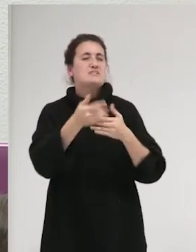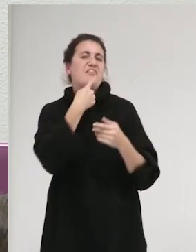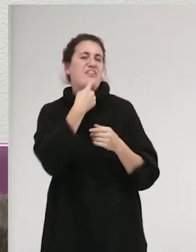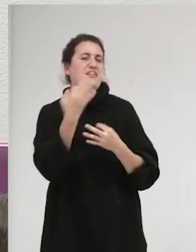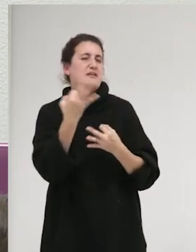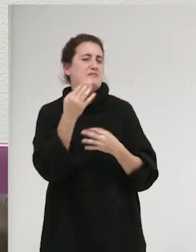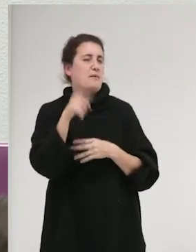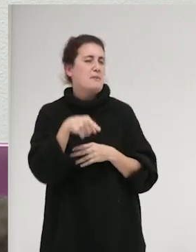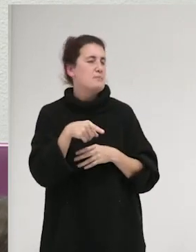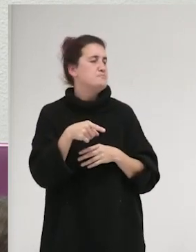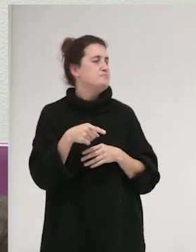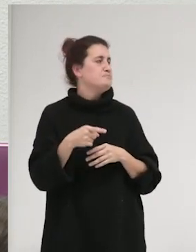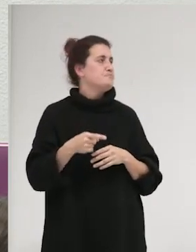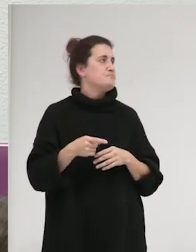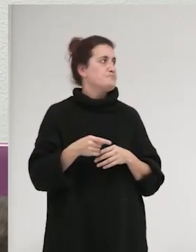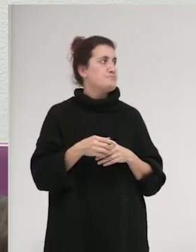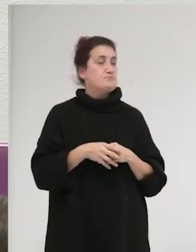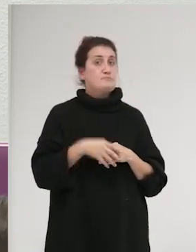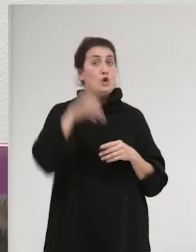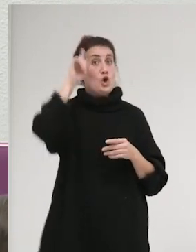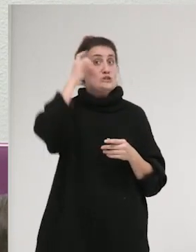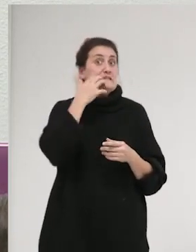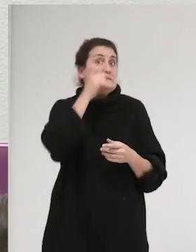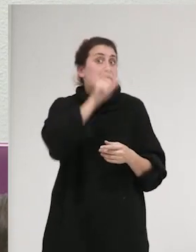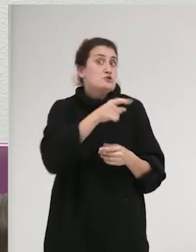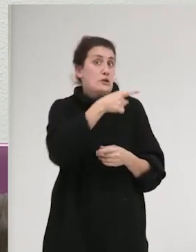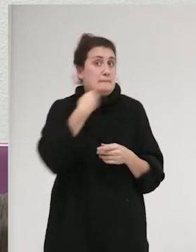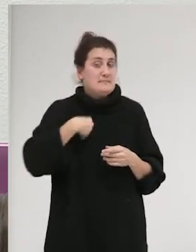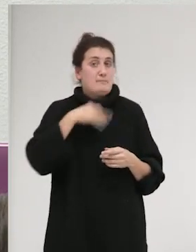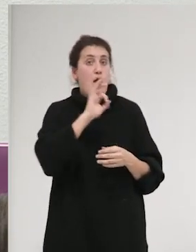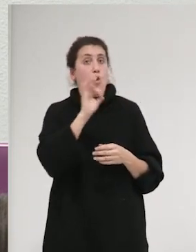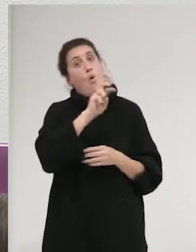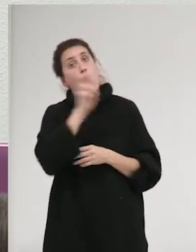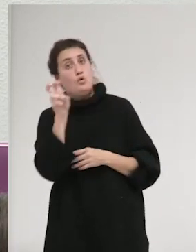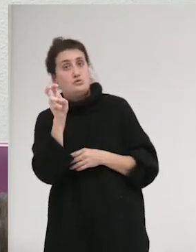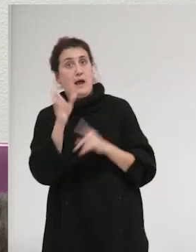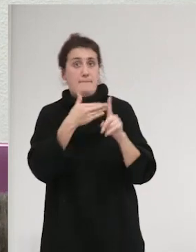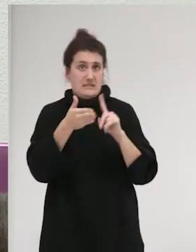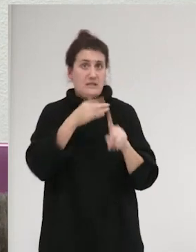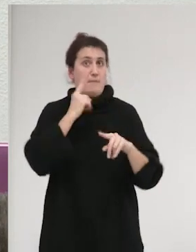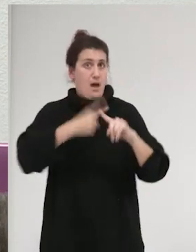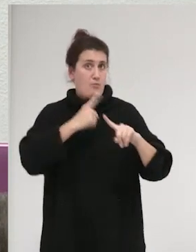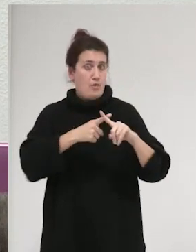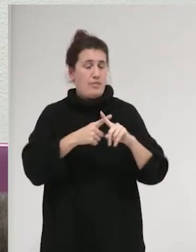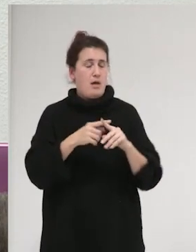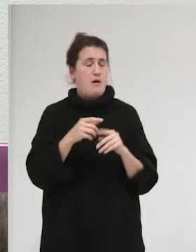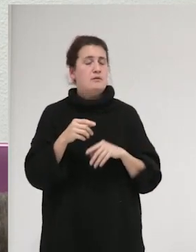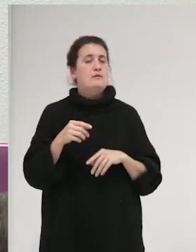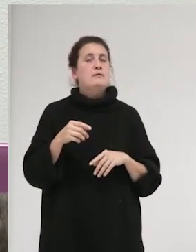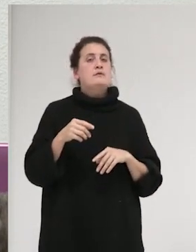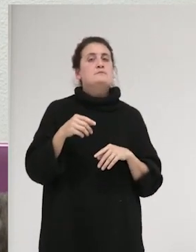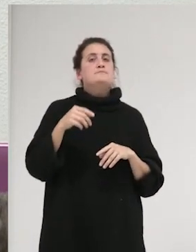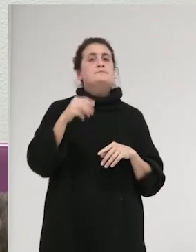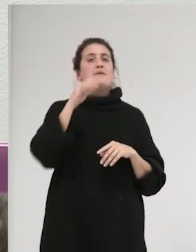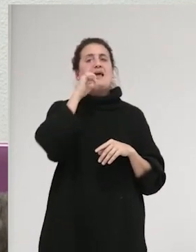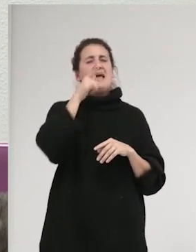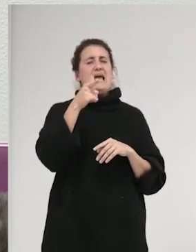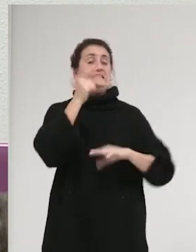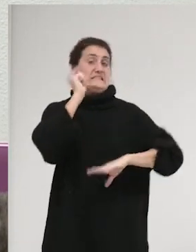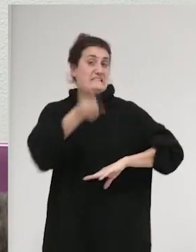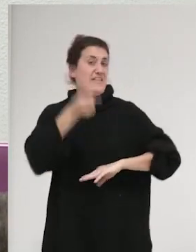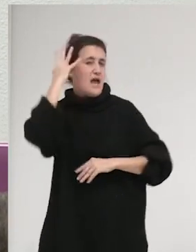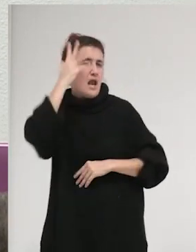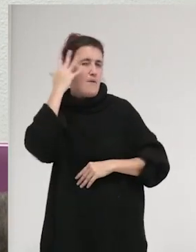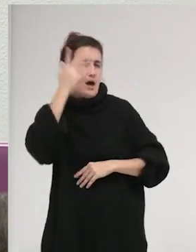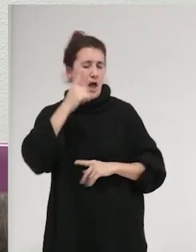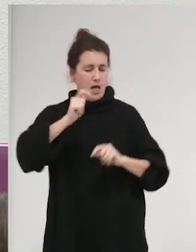que no sé si es esta persona o otra persona que también había sido víctima de violencia sexual, que la sentencia de la Audiencia Provincial de Navarra le